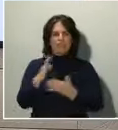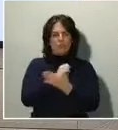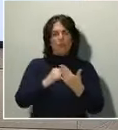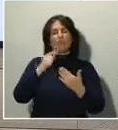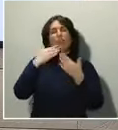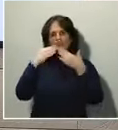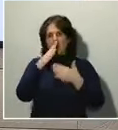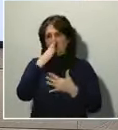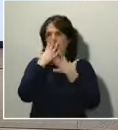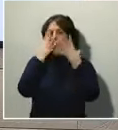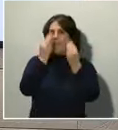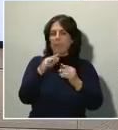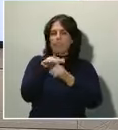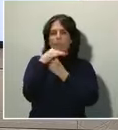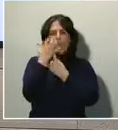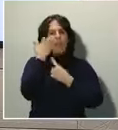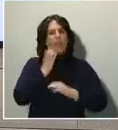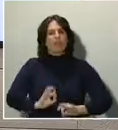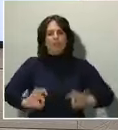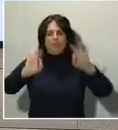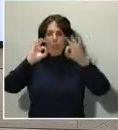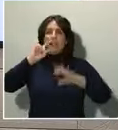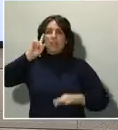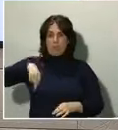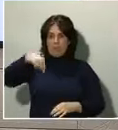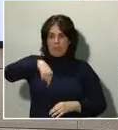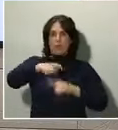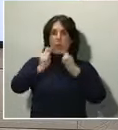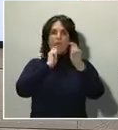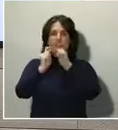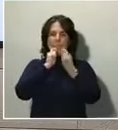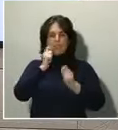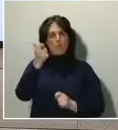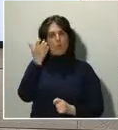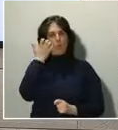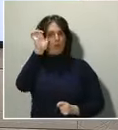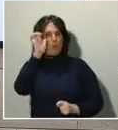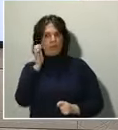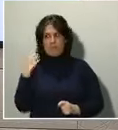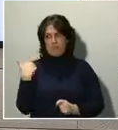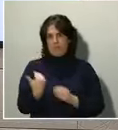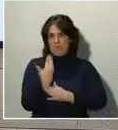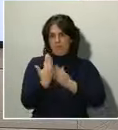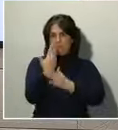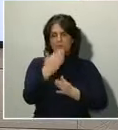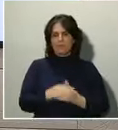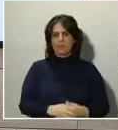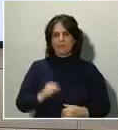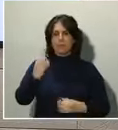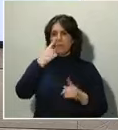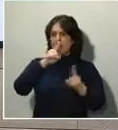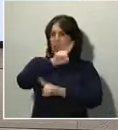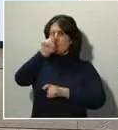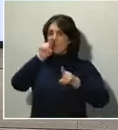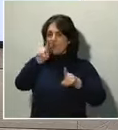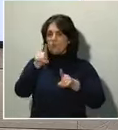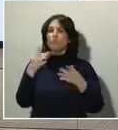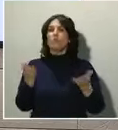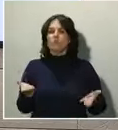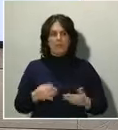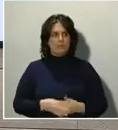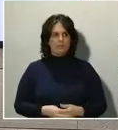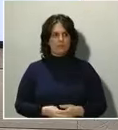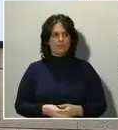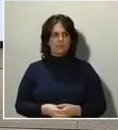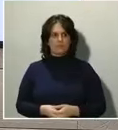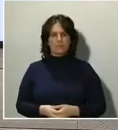excepcionales también para las ruedas de prensa que estamos llevando desde hace varios días. La primera pregunta que le formulamos es de la agencia EFE.